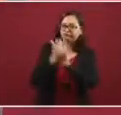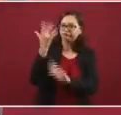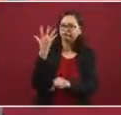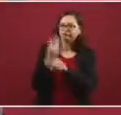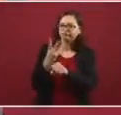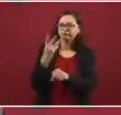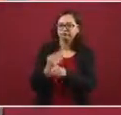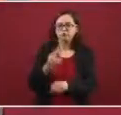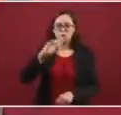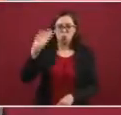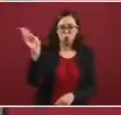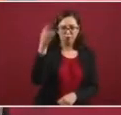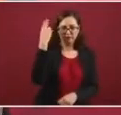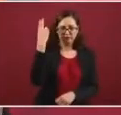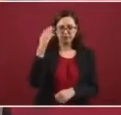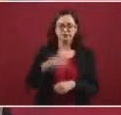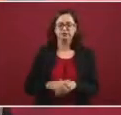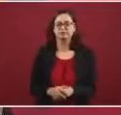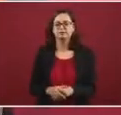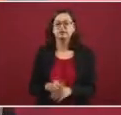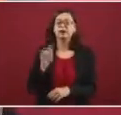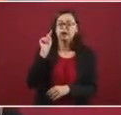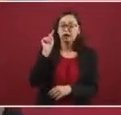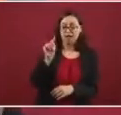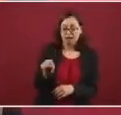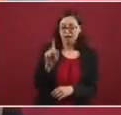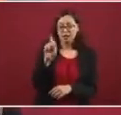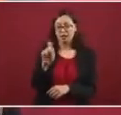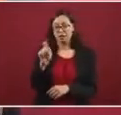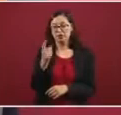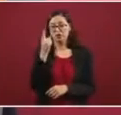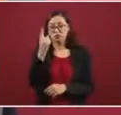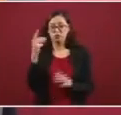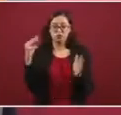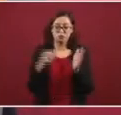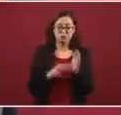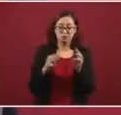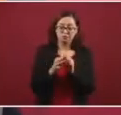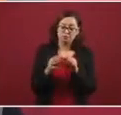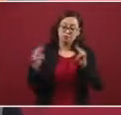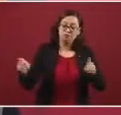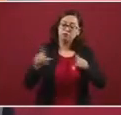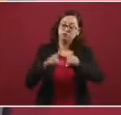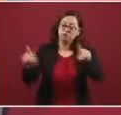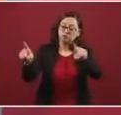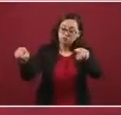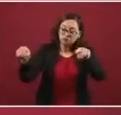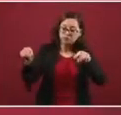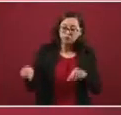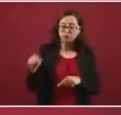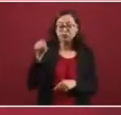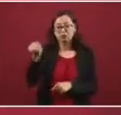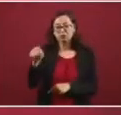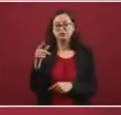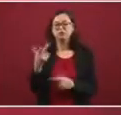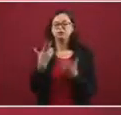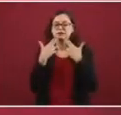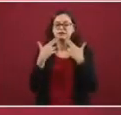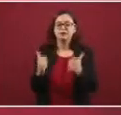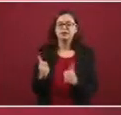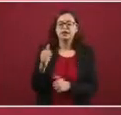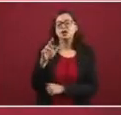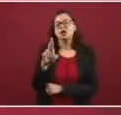superior. En este terreno de más de 21 mil metros cuadrados, ubicado en el ejido de los Remedios